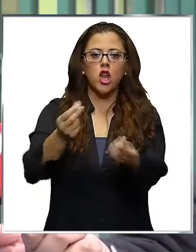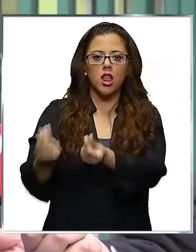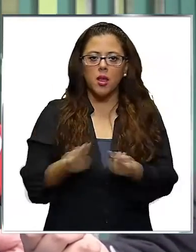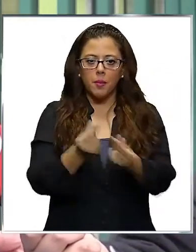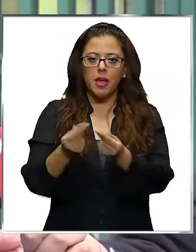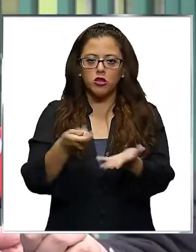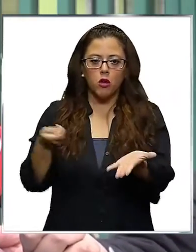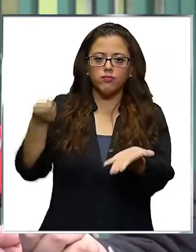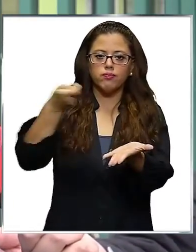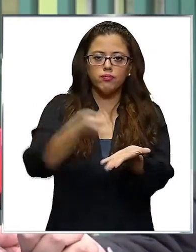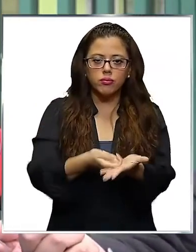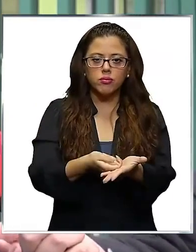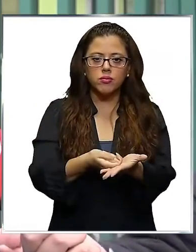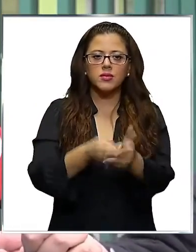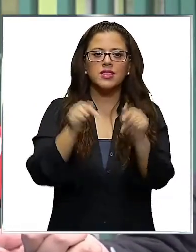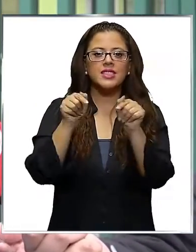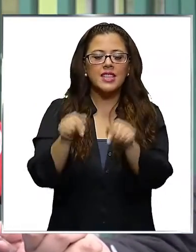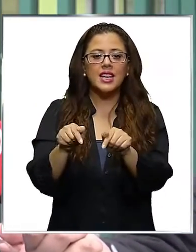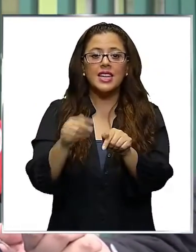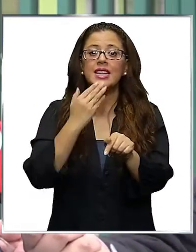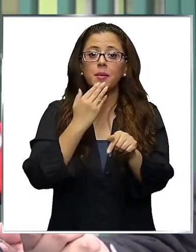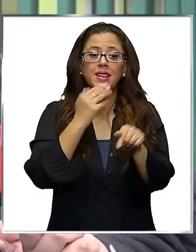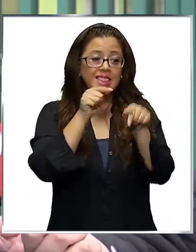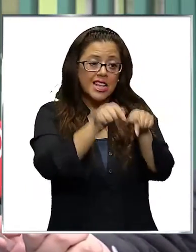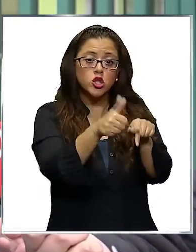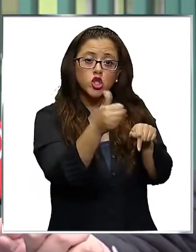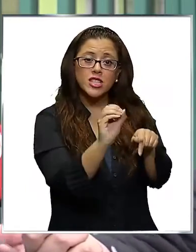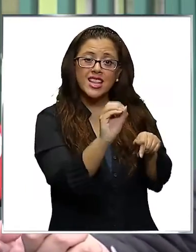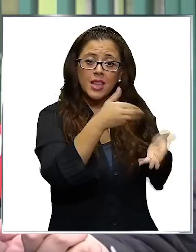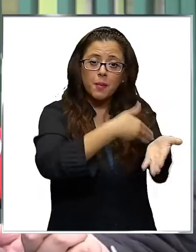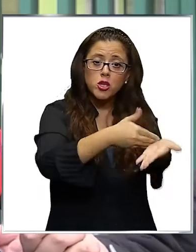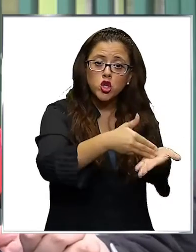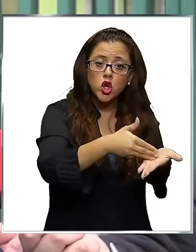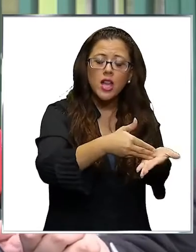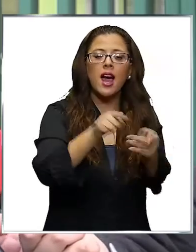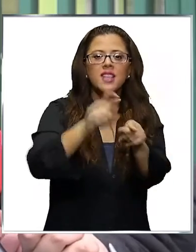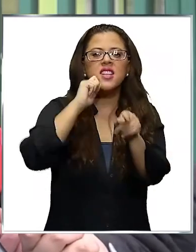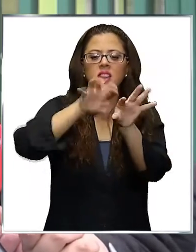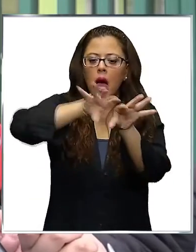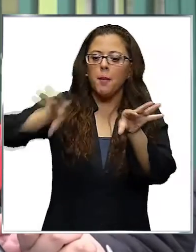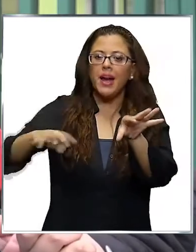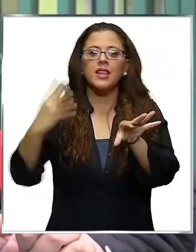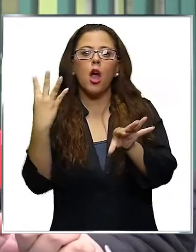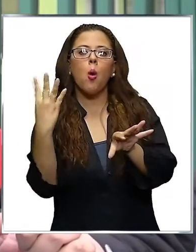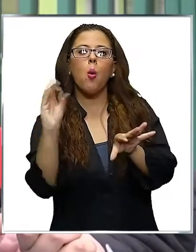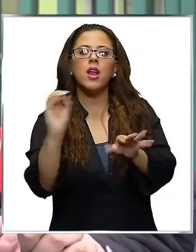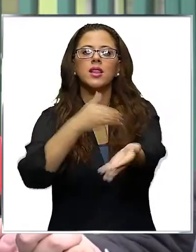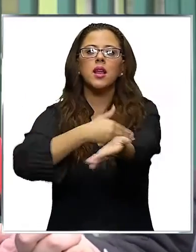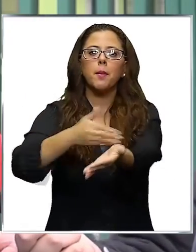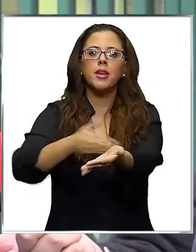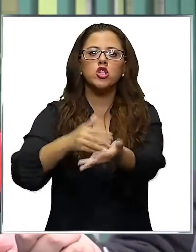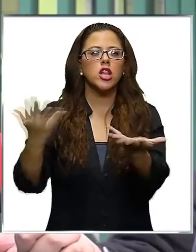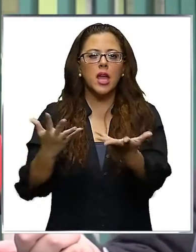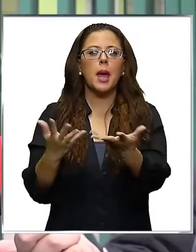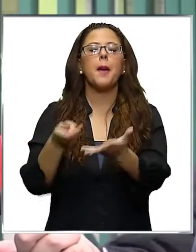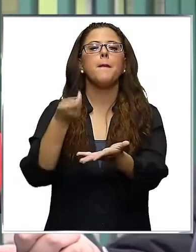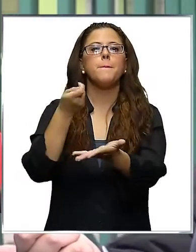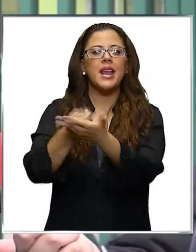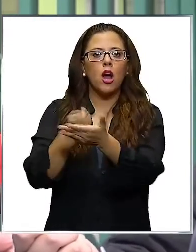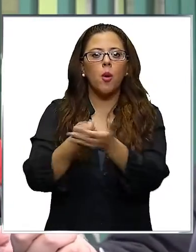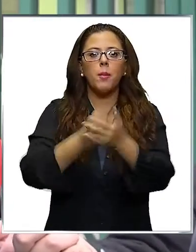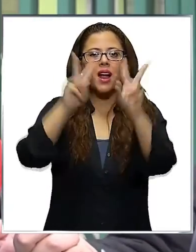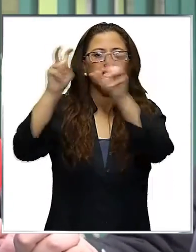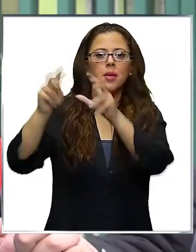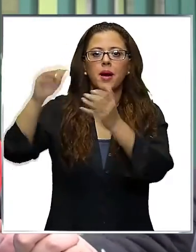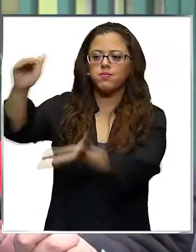de pesos están los recursos y de los 60 millones de pesos, 40 son para comprar los implementos que son productos, son